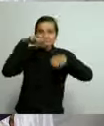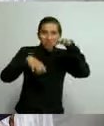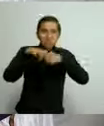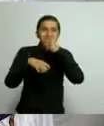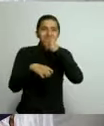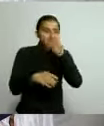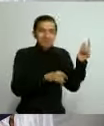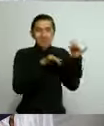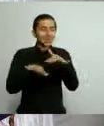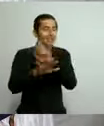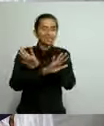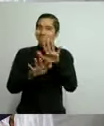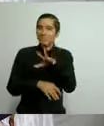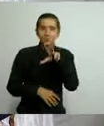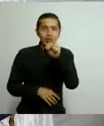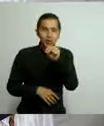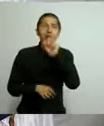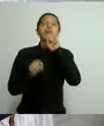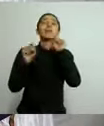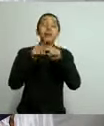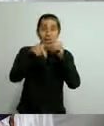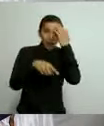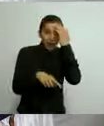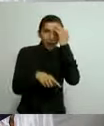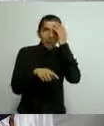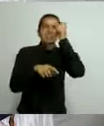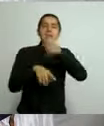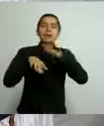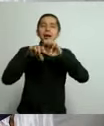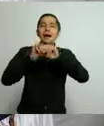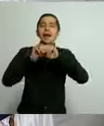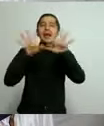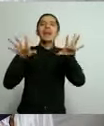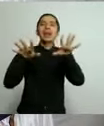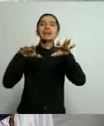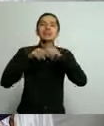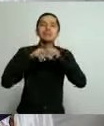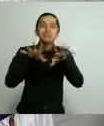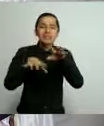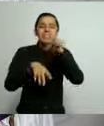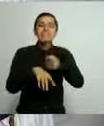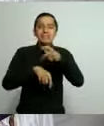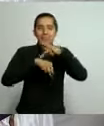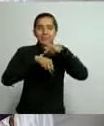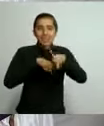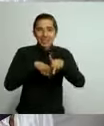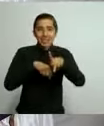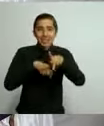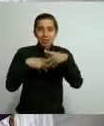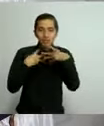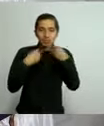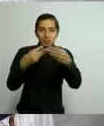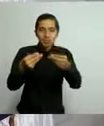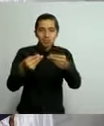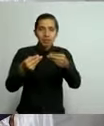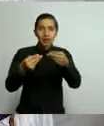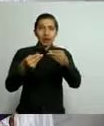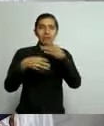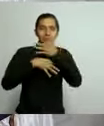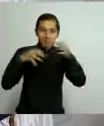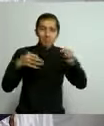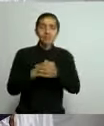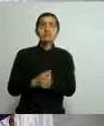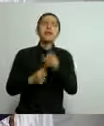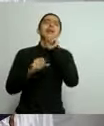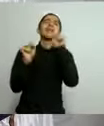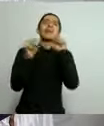dar a conocer con toda claridad y precisión el riesgo existente de contagio. En el caso